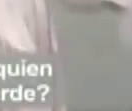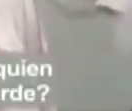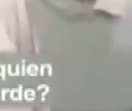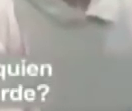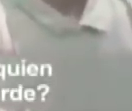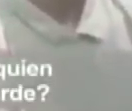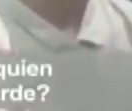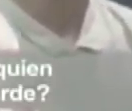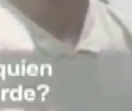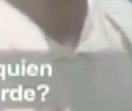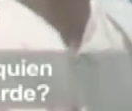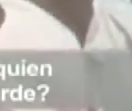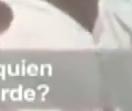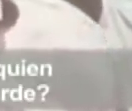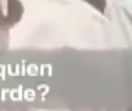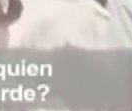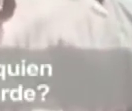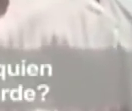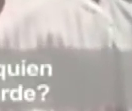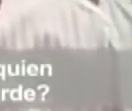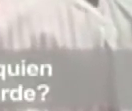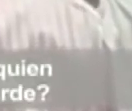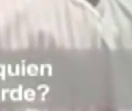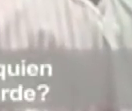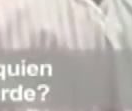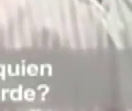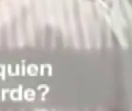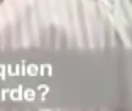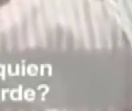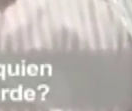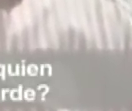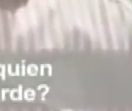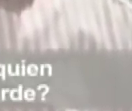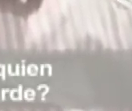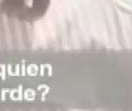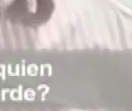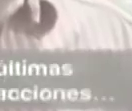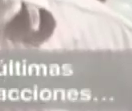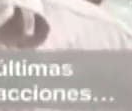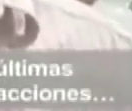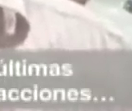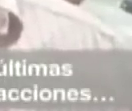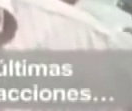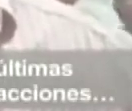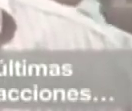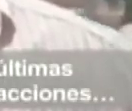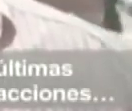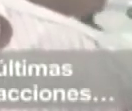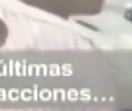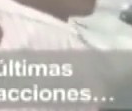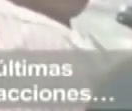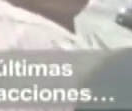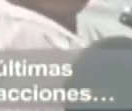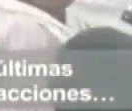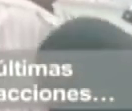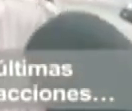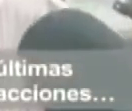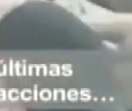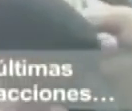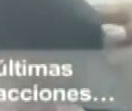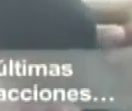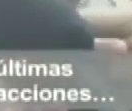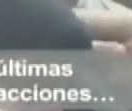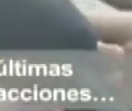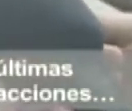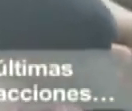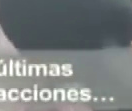a ustedes hasta ahora ¿quién está dando respuestas ahorita en la tarde? no hemos recibido respuestas estas fueron las últimas acciones que